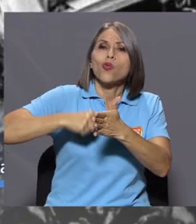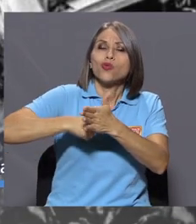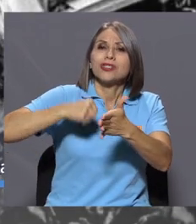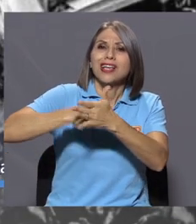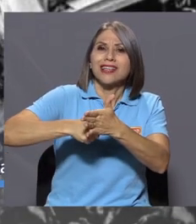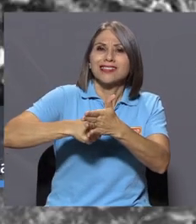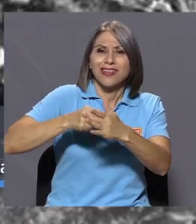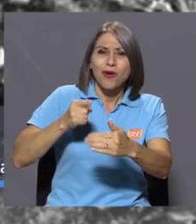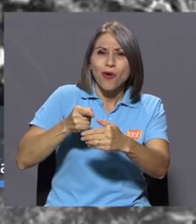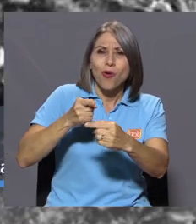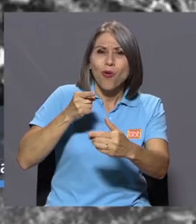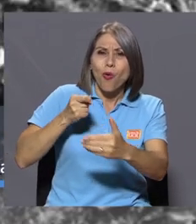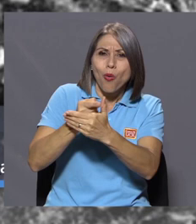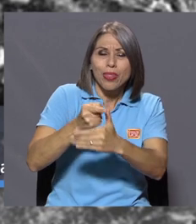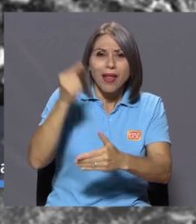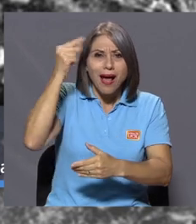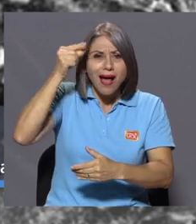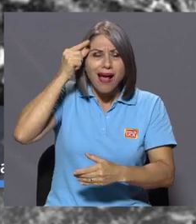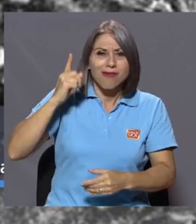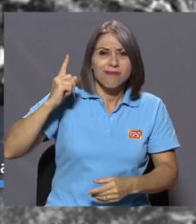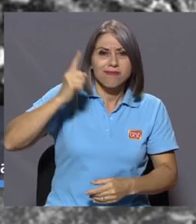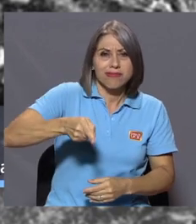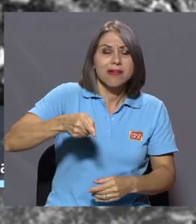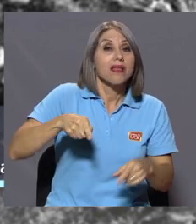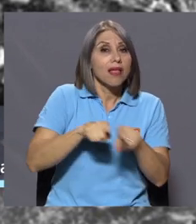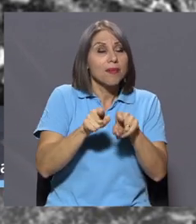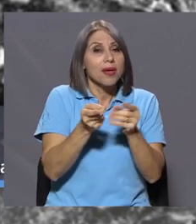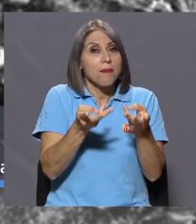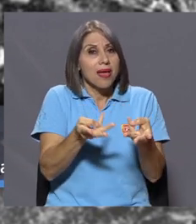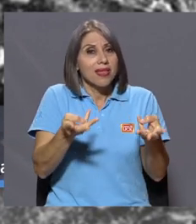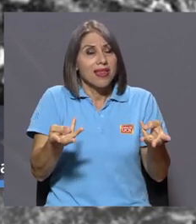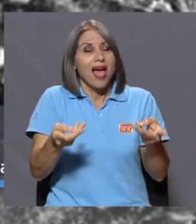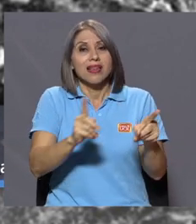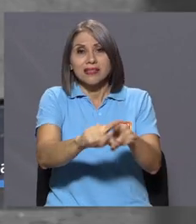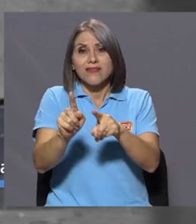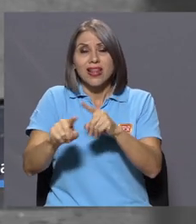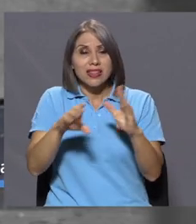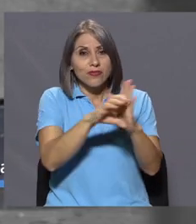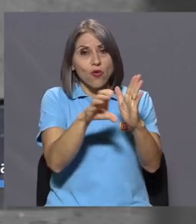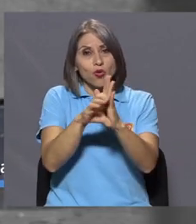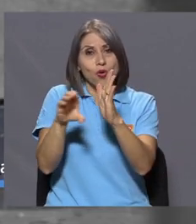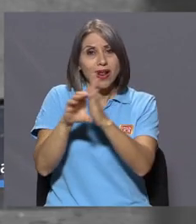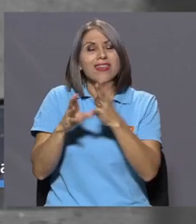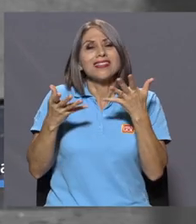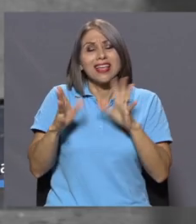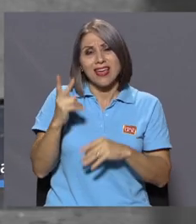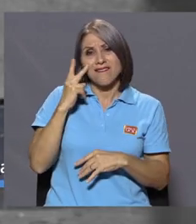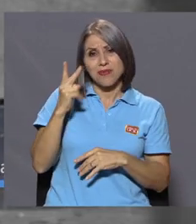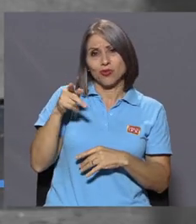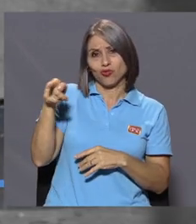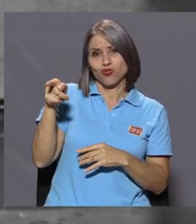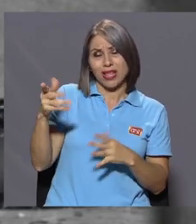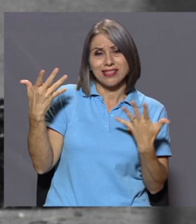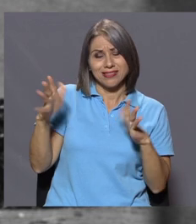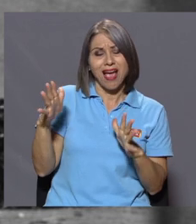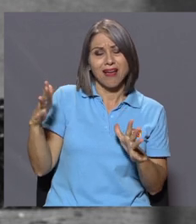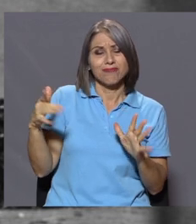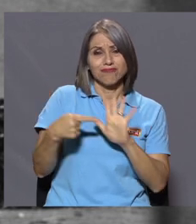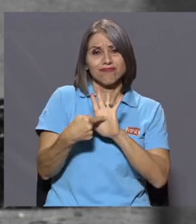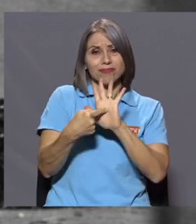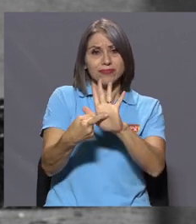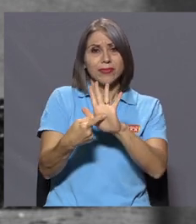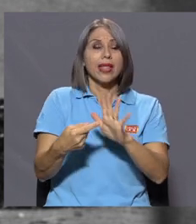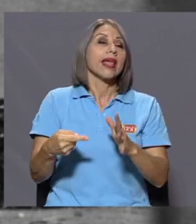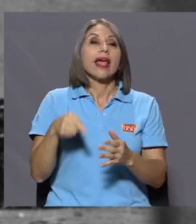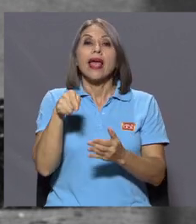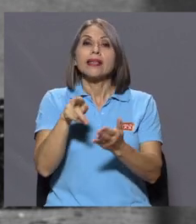que podemos ver, y los materiales, las fotografías y demás que podemos ver en diferentes materiales que ustedes ya han recopilado. Este